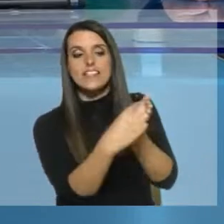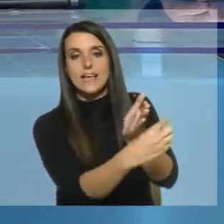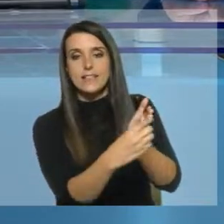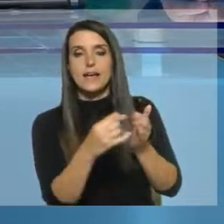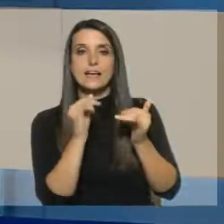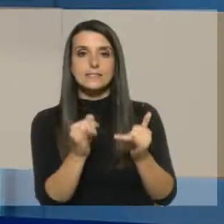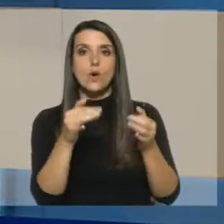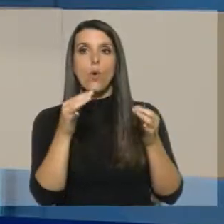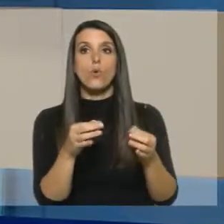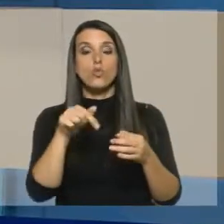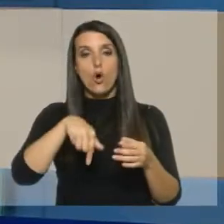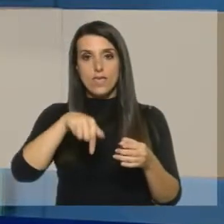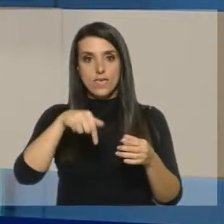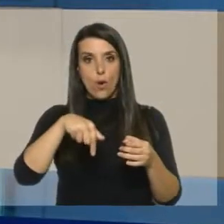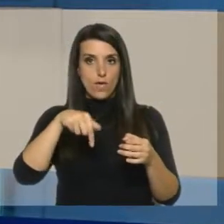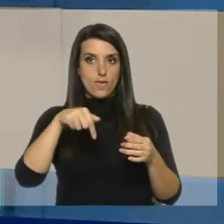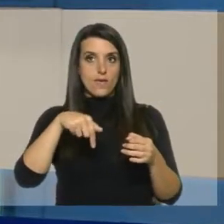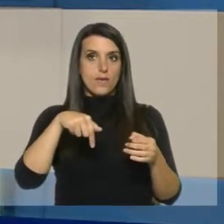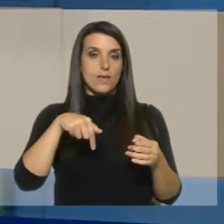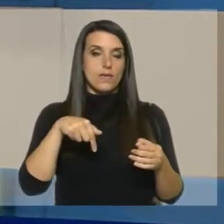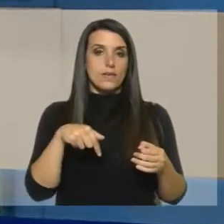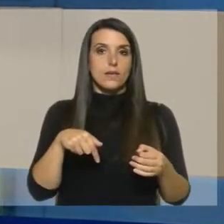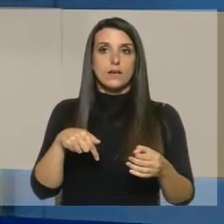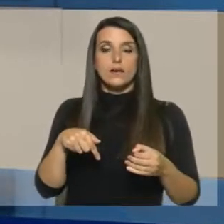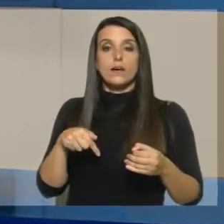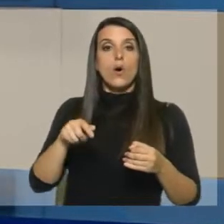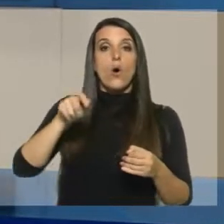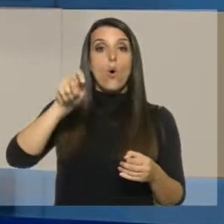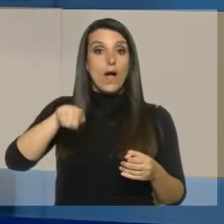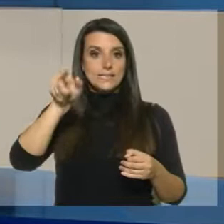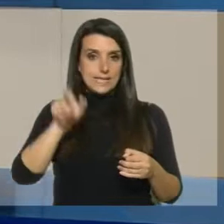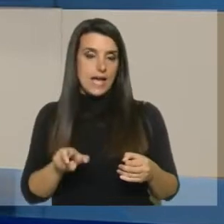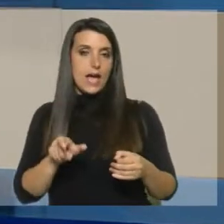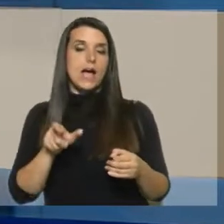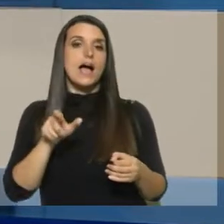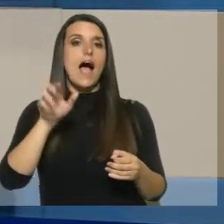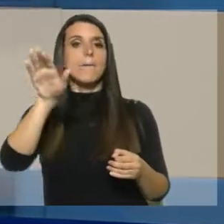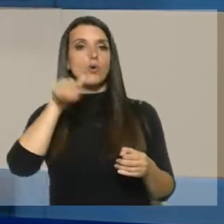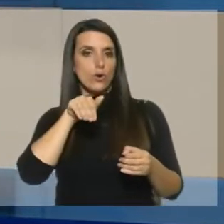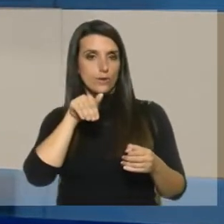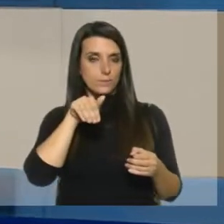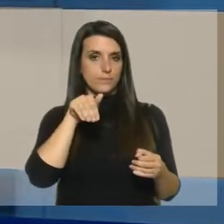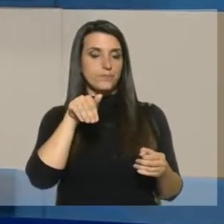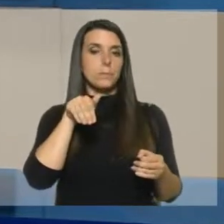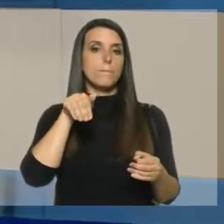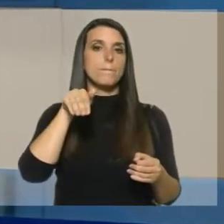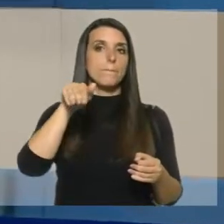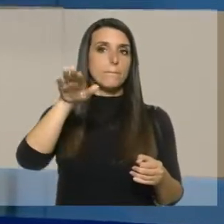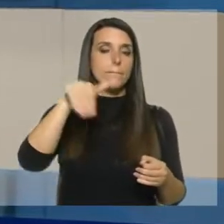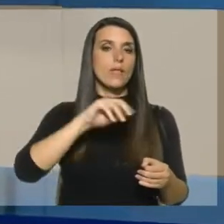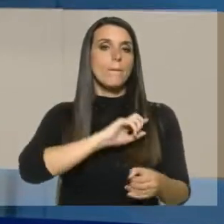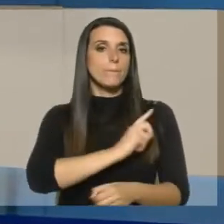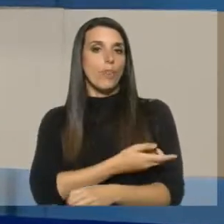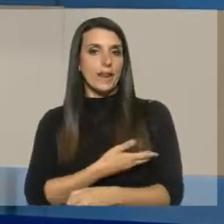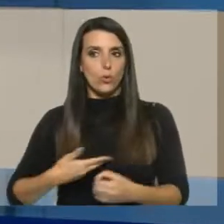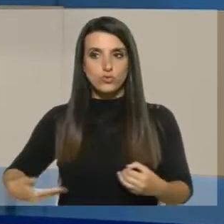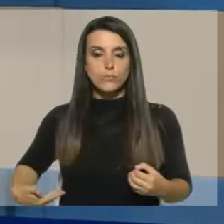exactamente. En el día de hoy, precisamente, la jueza convocó a las partes, Poder Ejecutivo